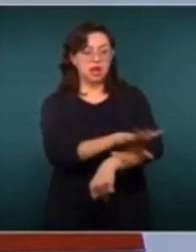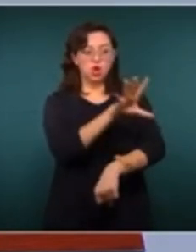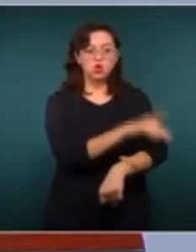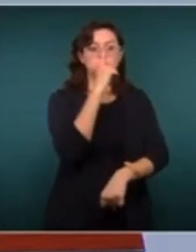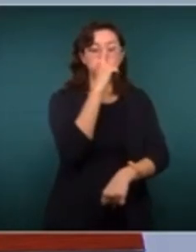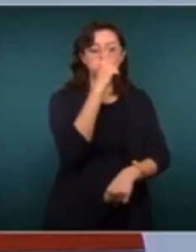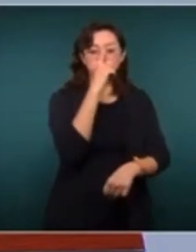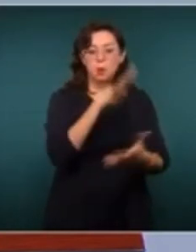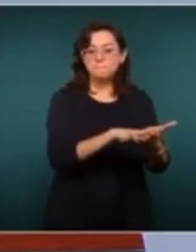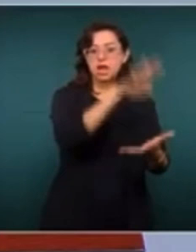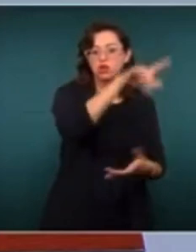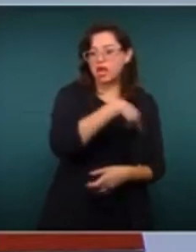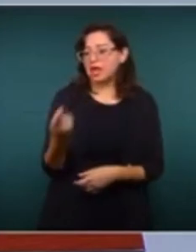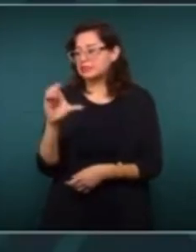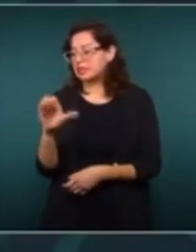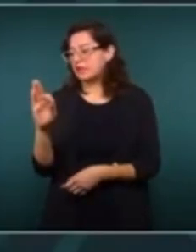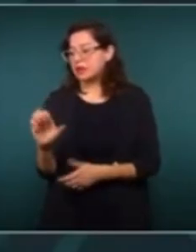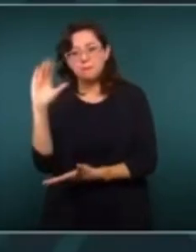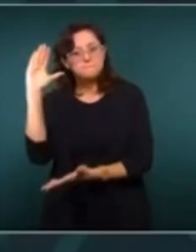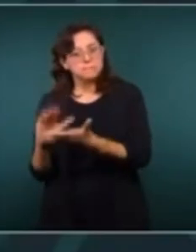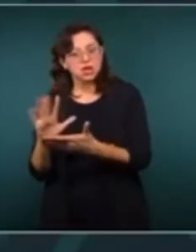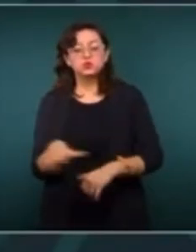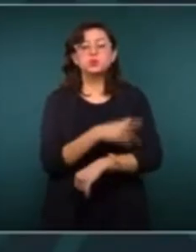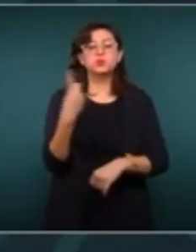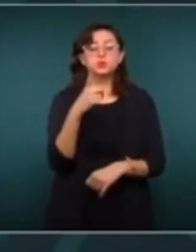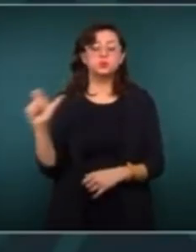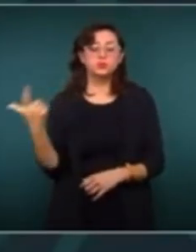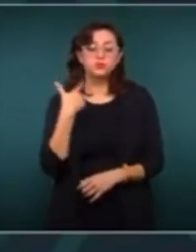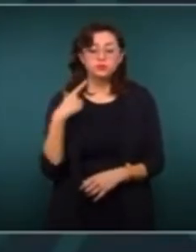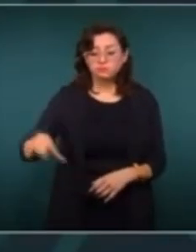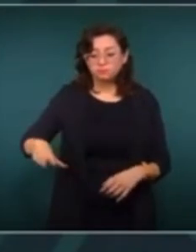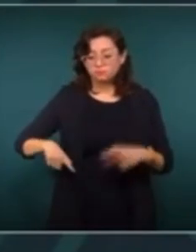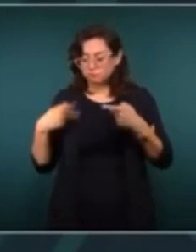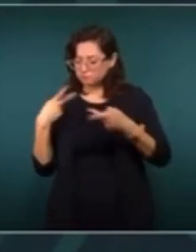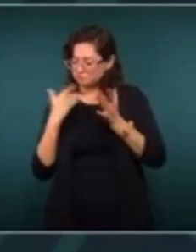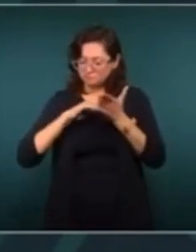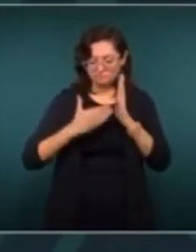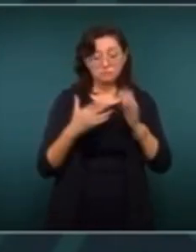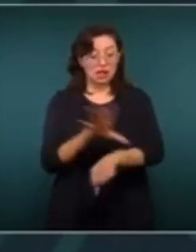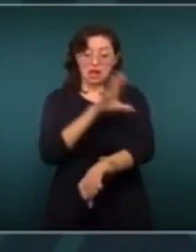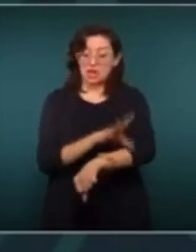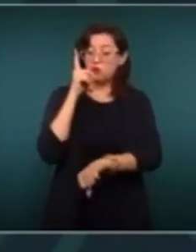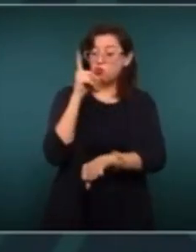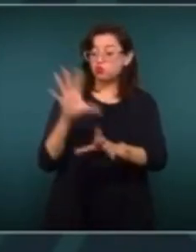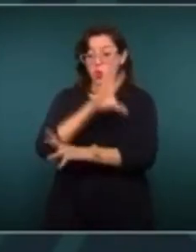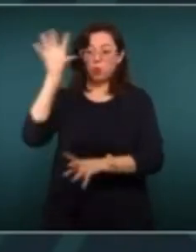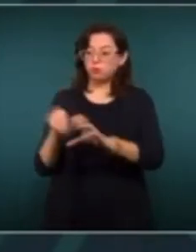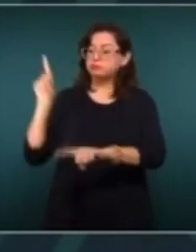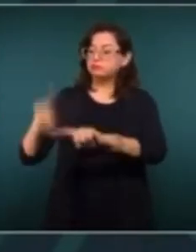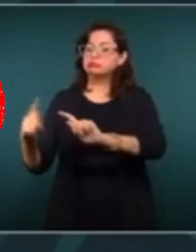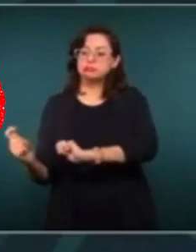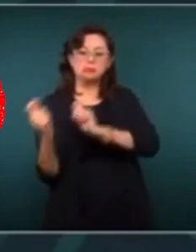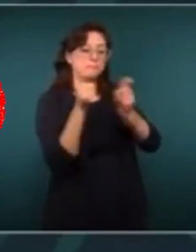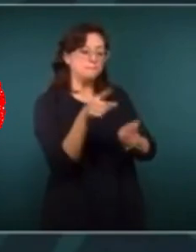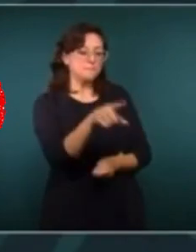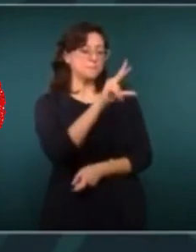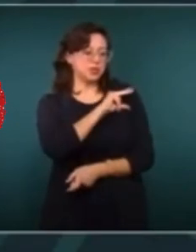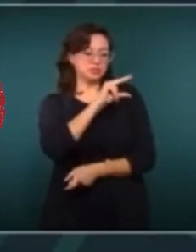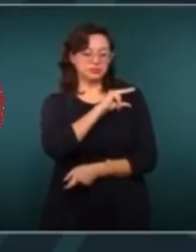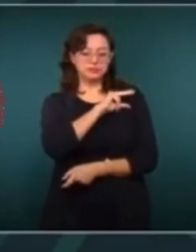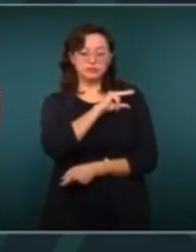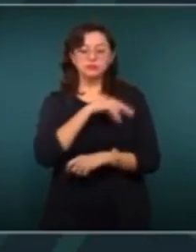Comisión Federal de Electricidad, porque el plan era entregar todo el mercado de la energía eléctrica a las particulares, a las empresas